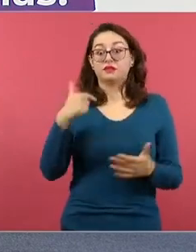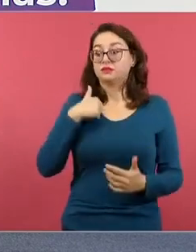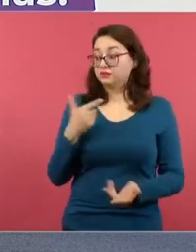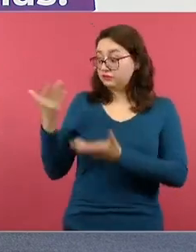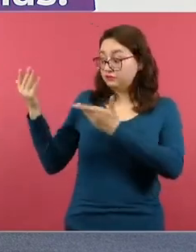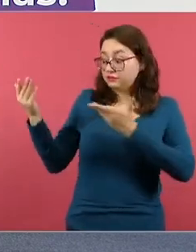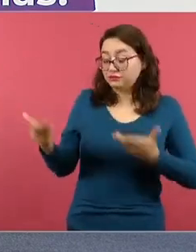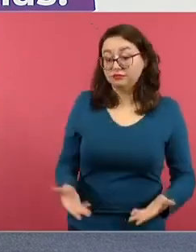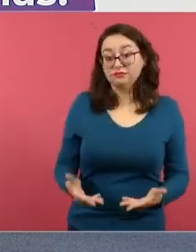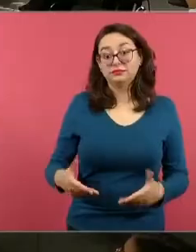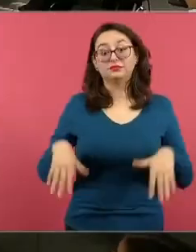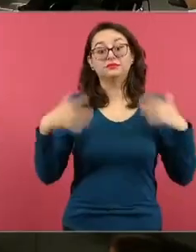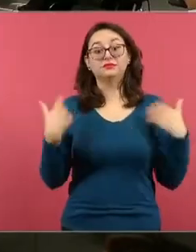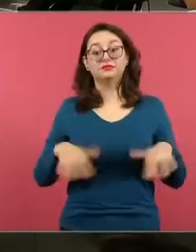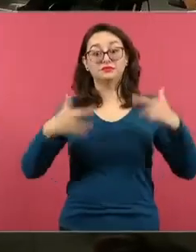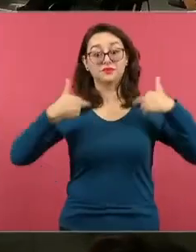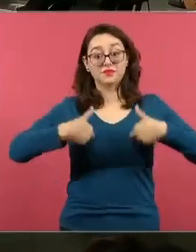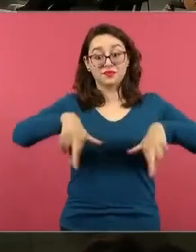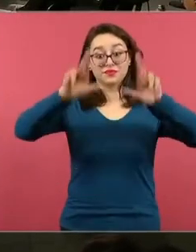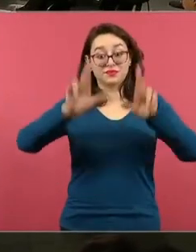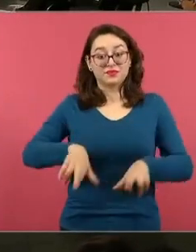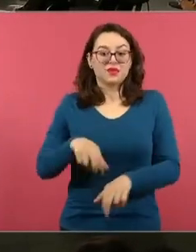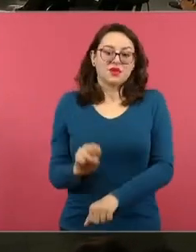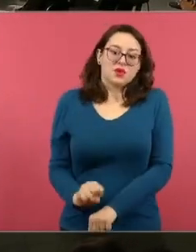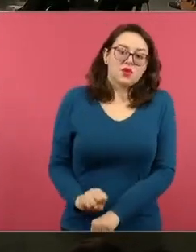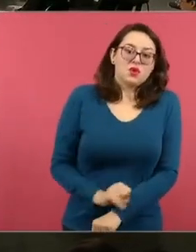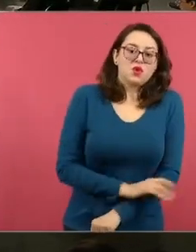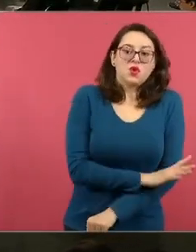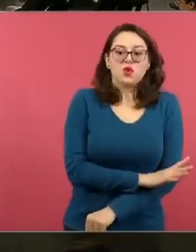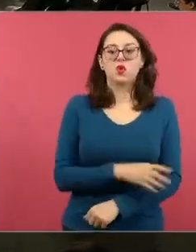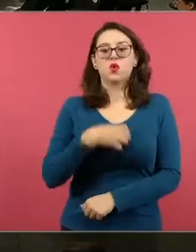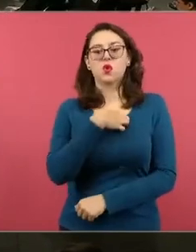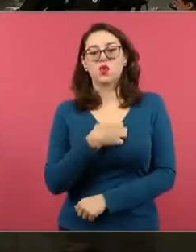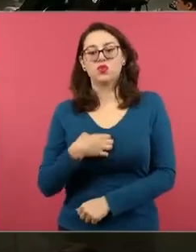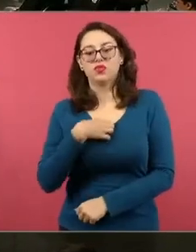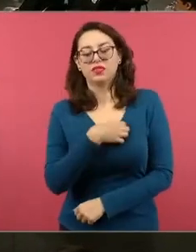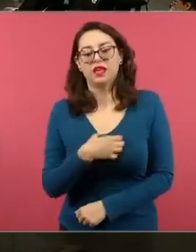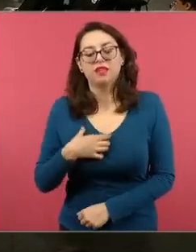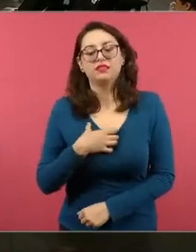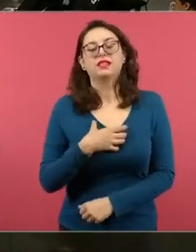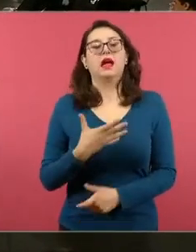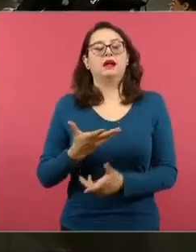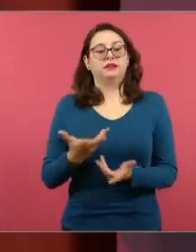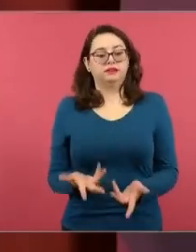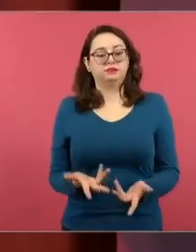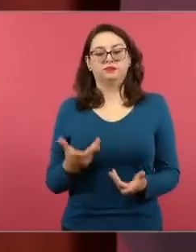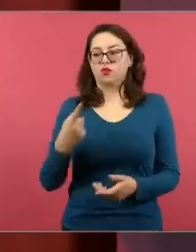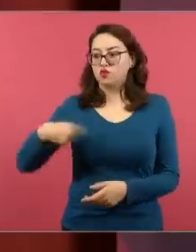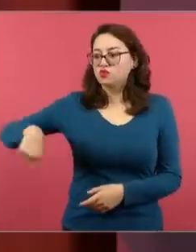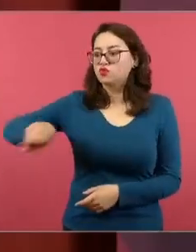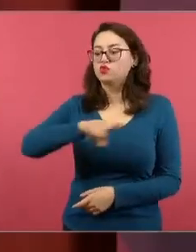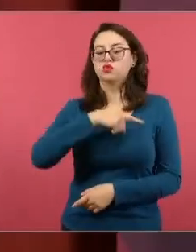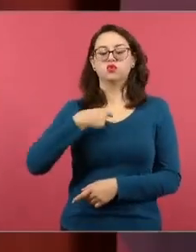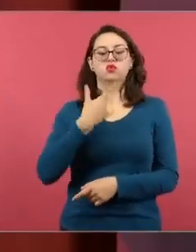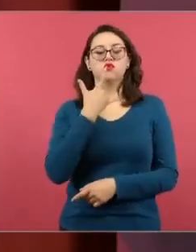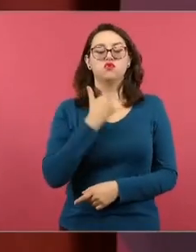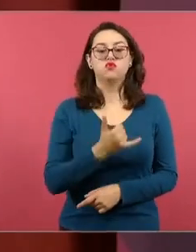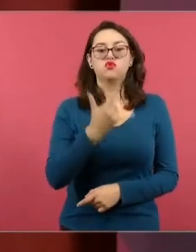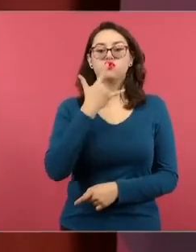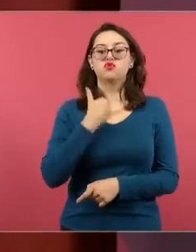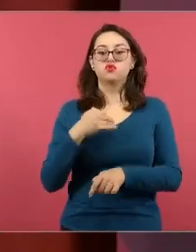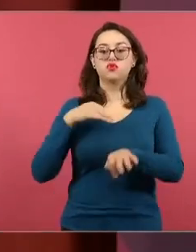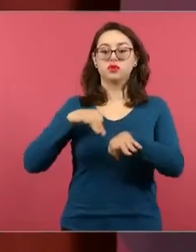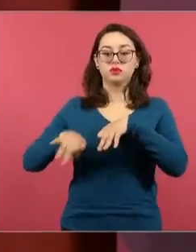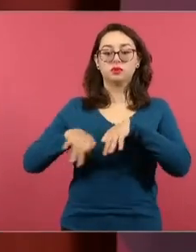de todos esos compañeros que trabajamos arduamente y que agradezco a todas las personas que